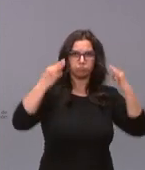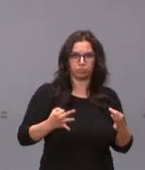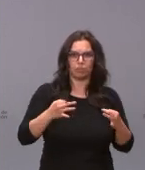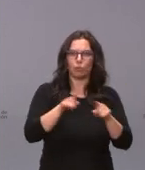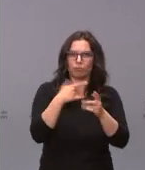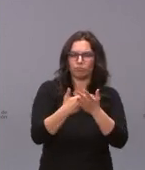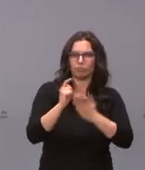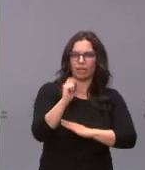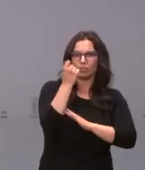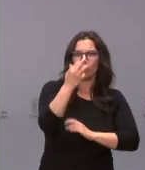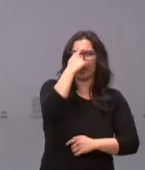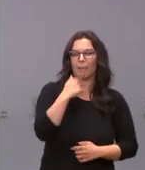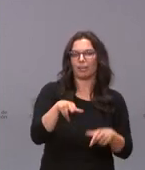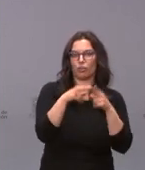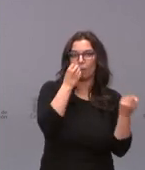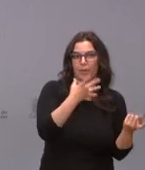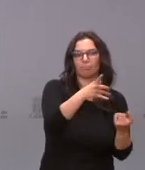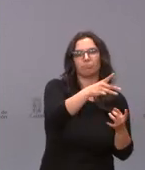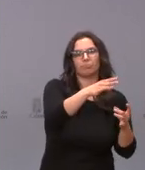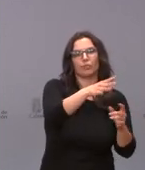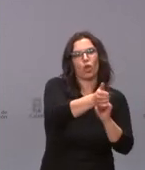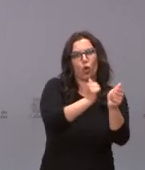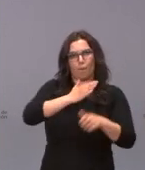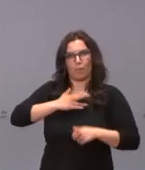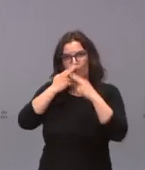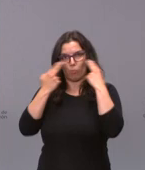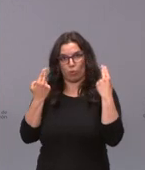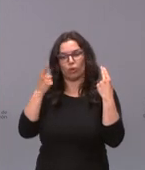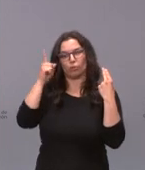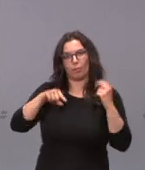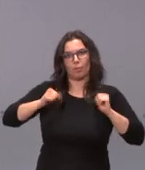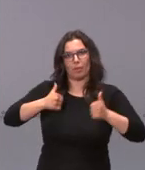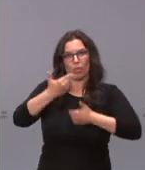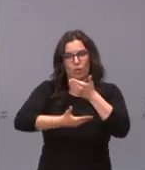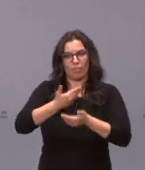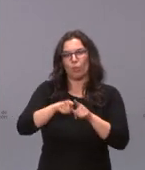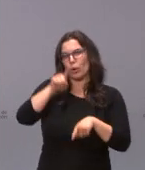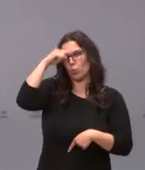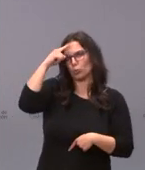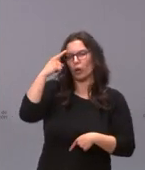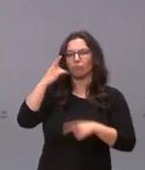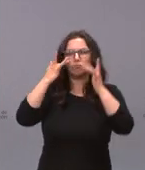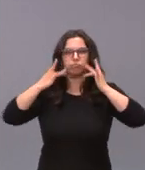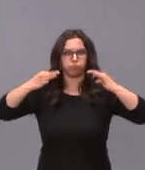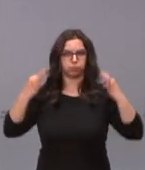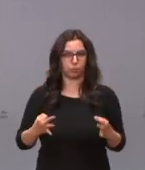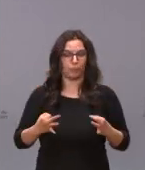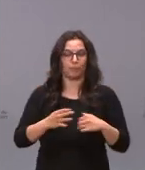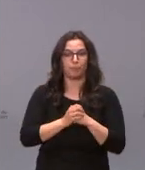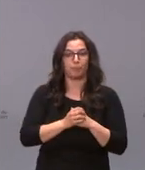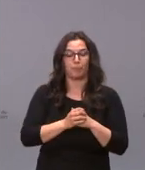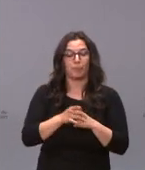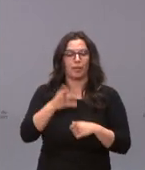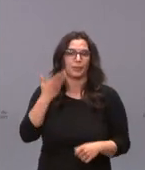reputación social. Por ello, se ha comenzado a aplicar también en la administración pública dicha cultura de la integridad, donde resulta